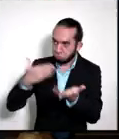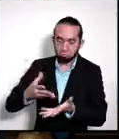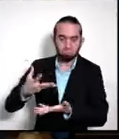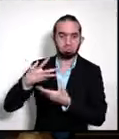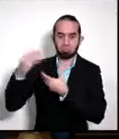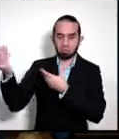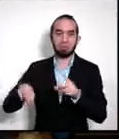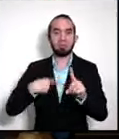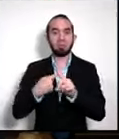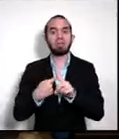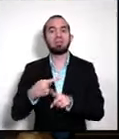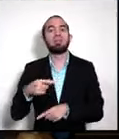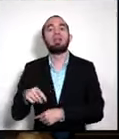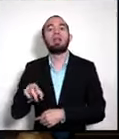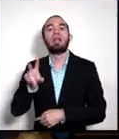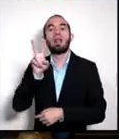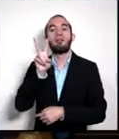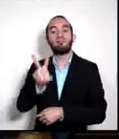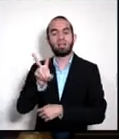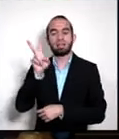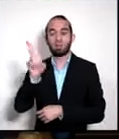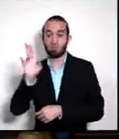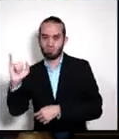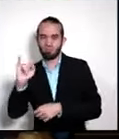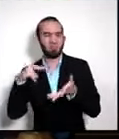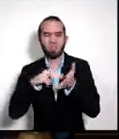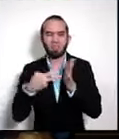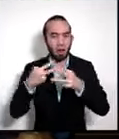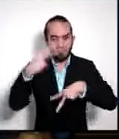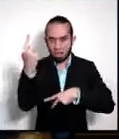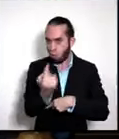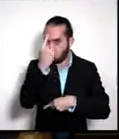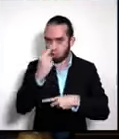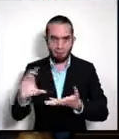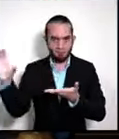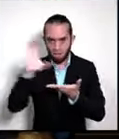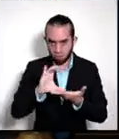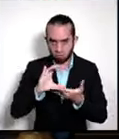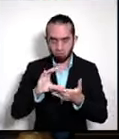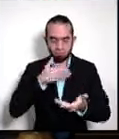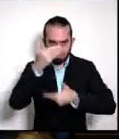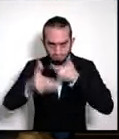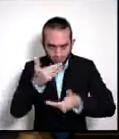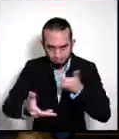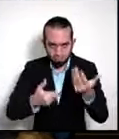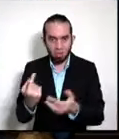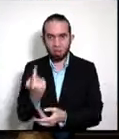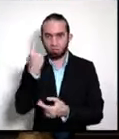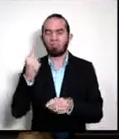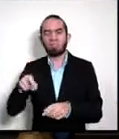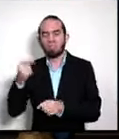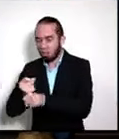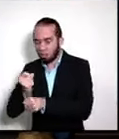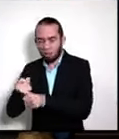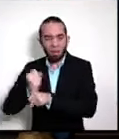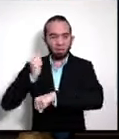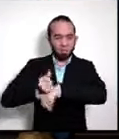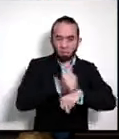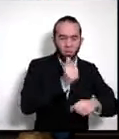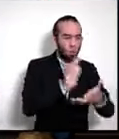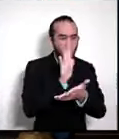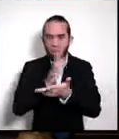Ventanilla Única de Inversión que es una plataforma que integra toda la tramitología vinculada al inicio de operaciones en el país